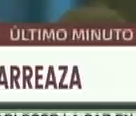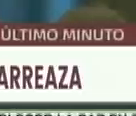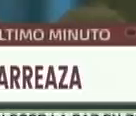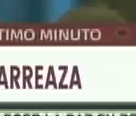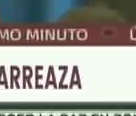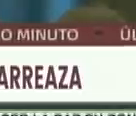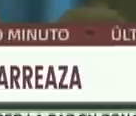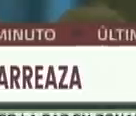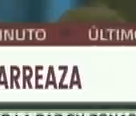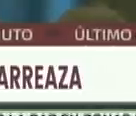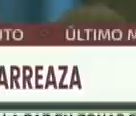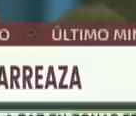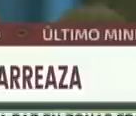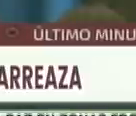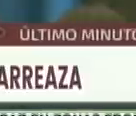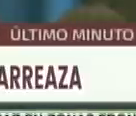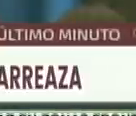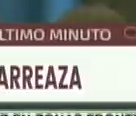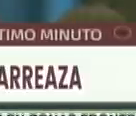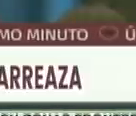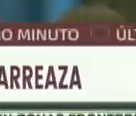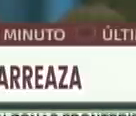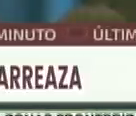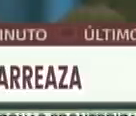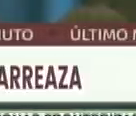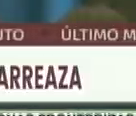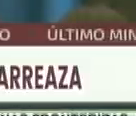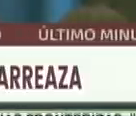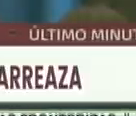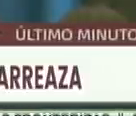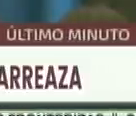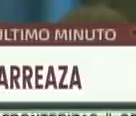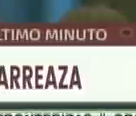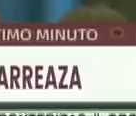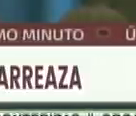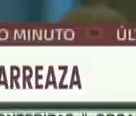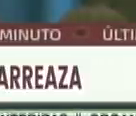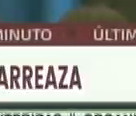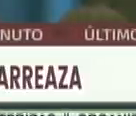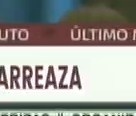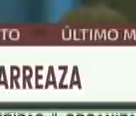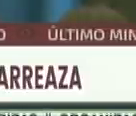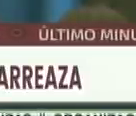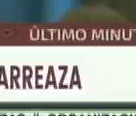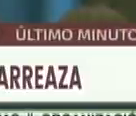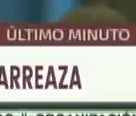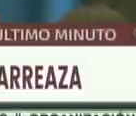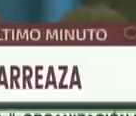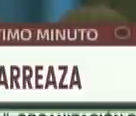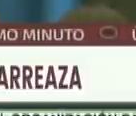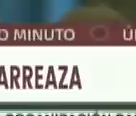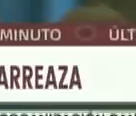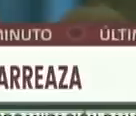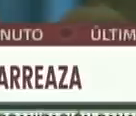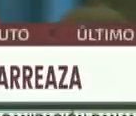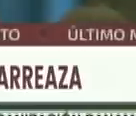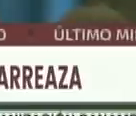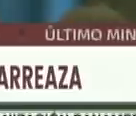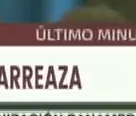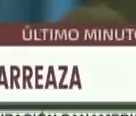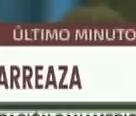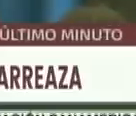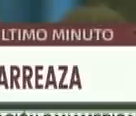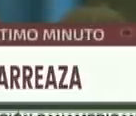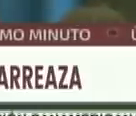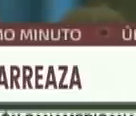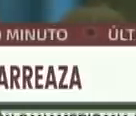el rol de algunos países europeos que jugaron en dos bandas o en dos bandos, por decirlo de alguna manera, hasta que